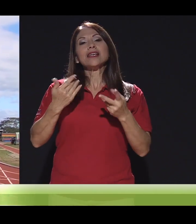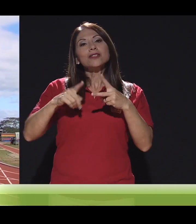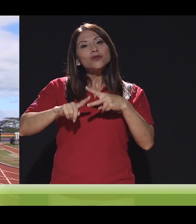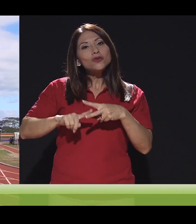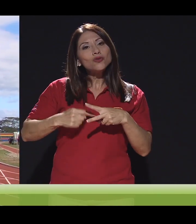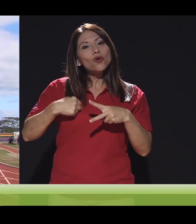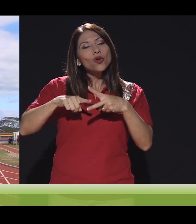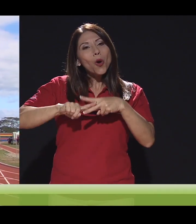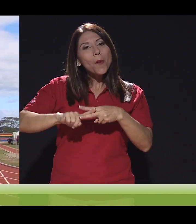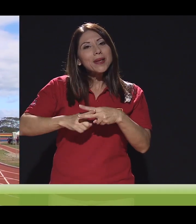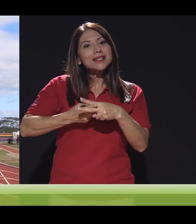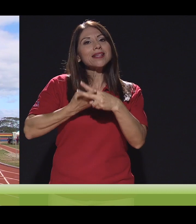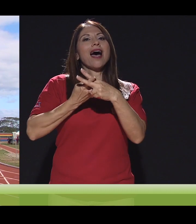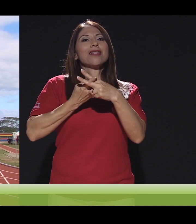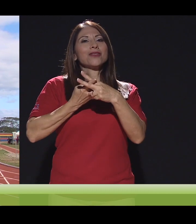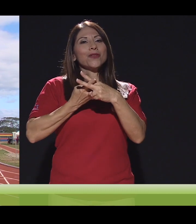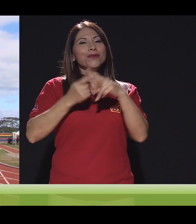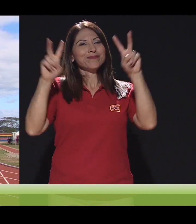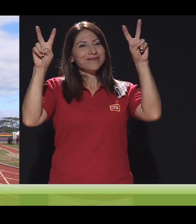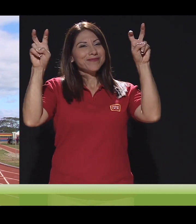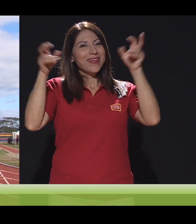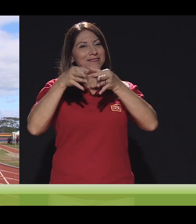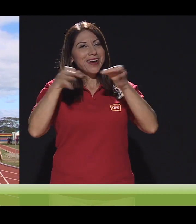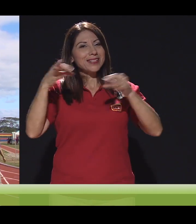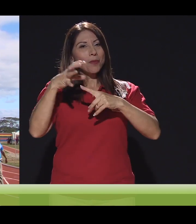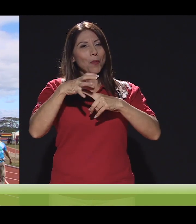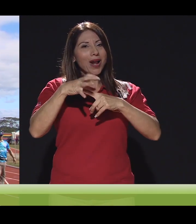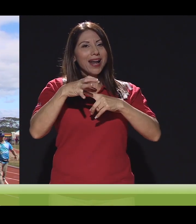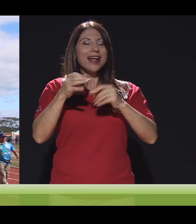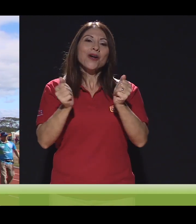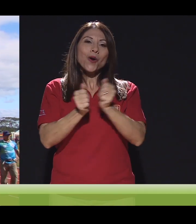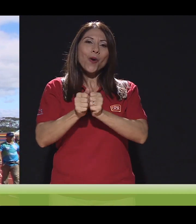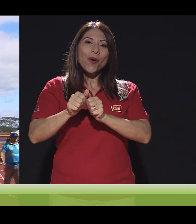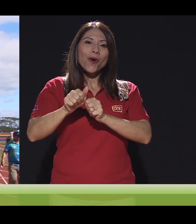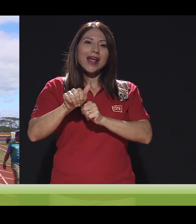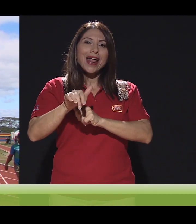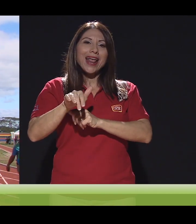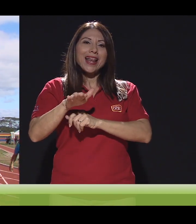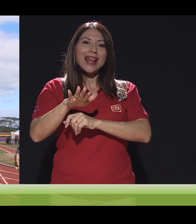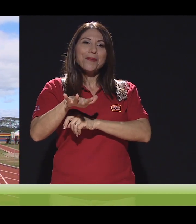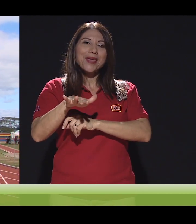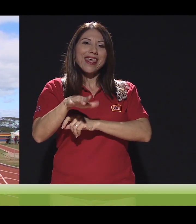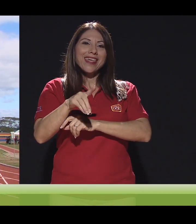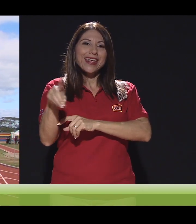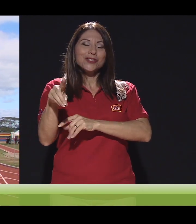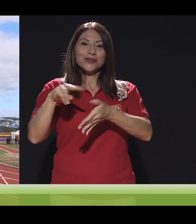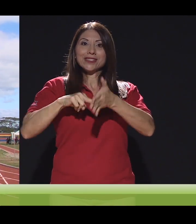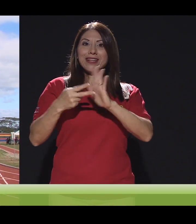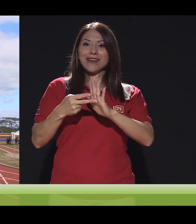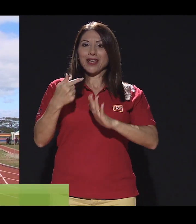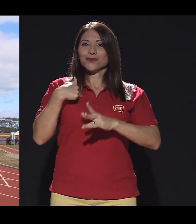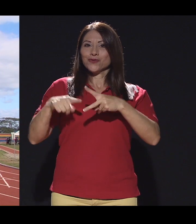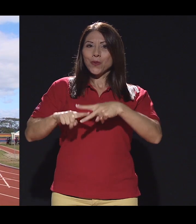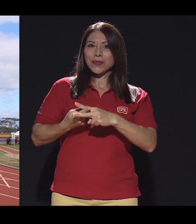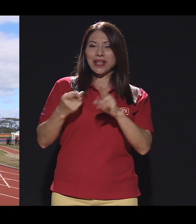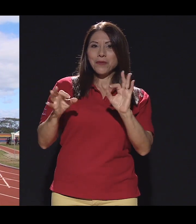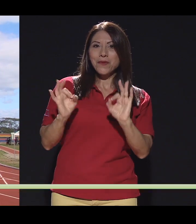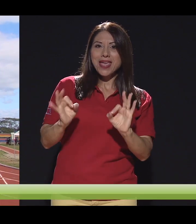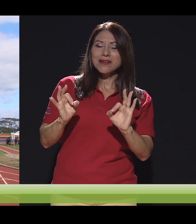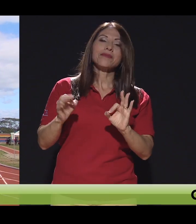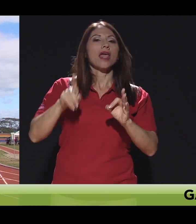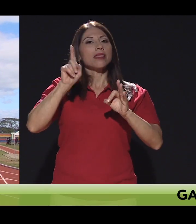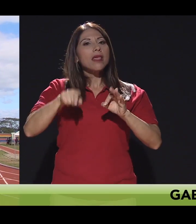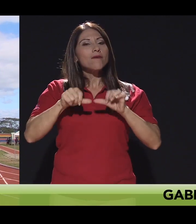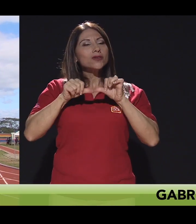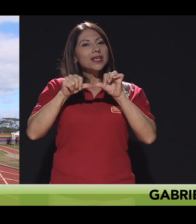comenzando con el pie derecho y que tengo que